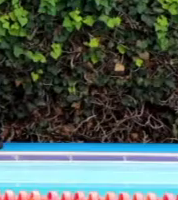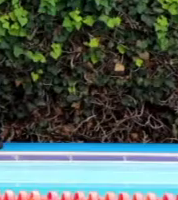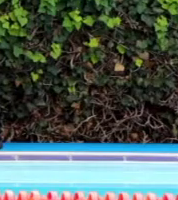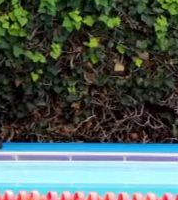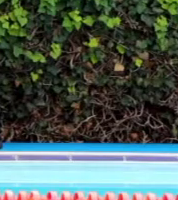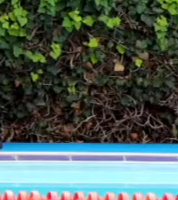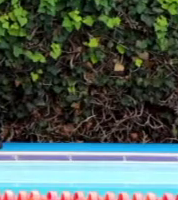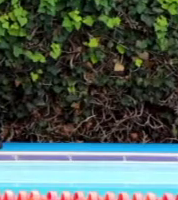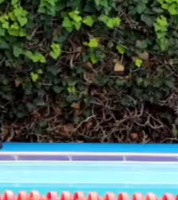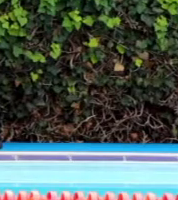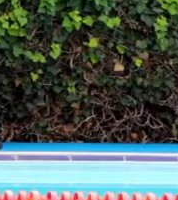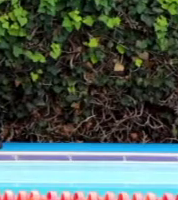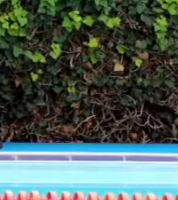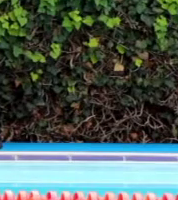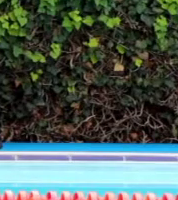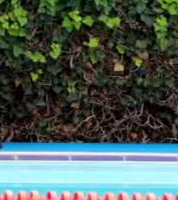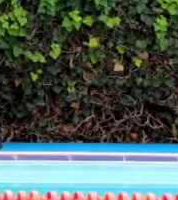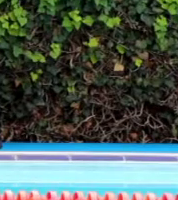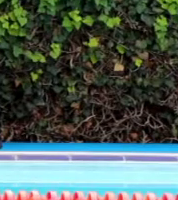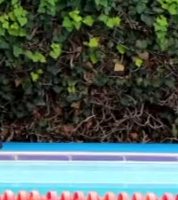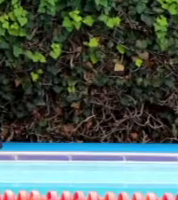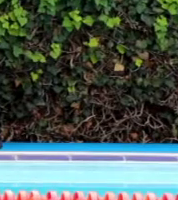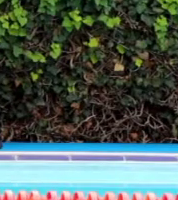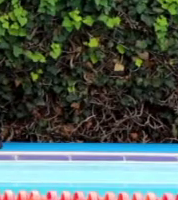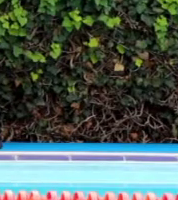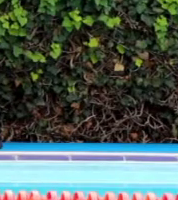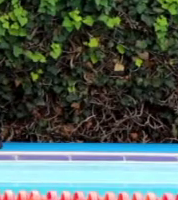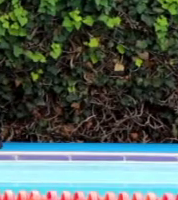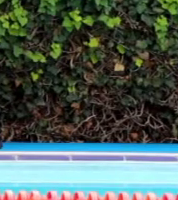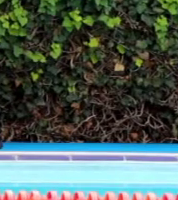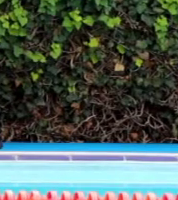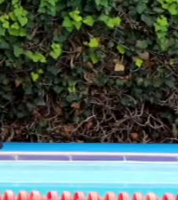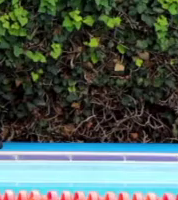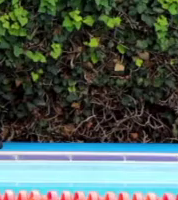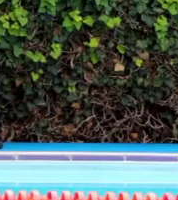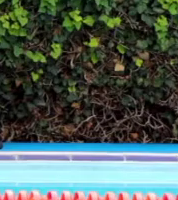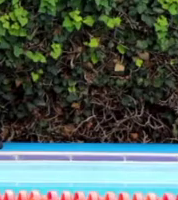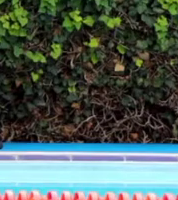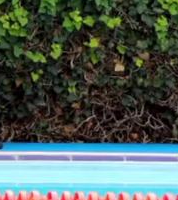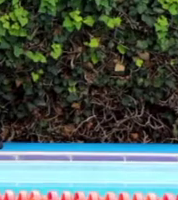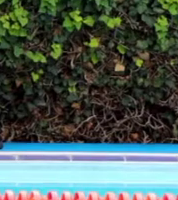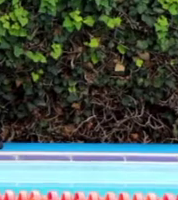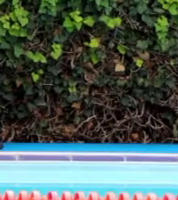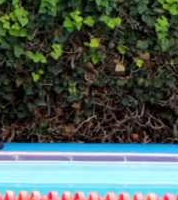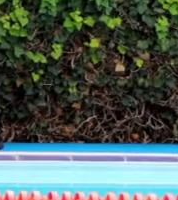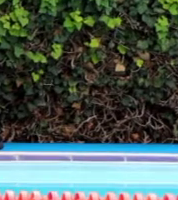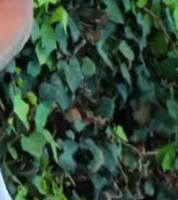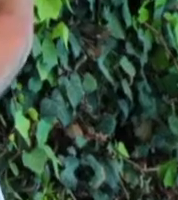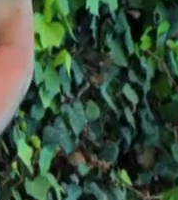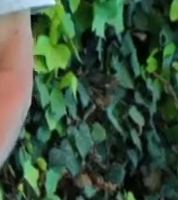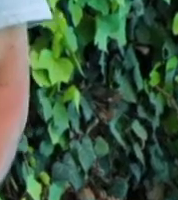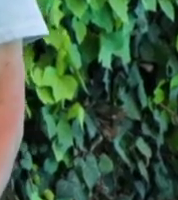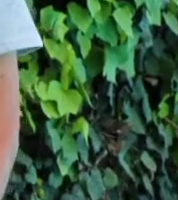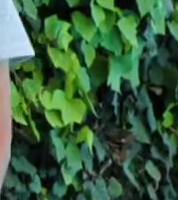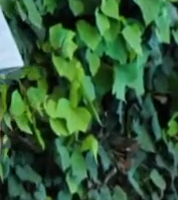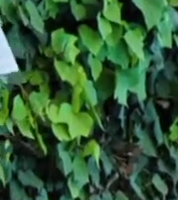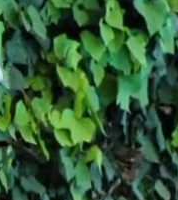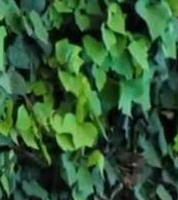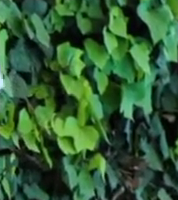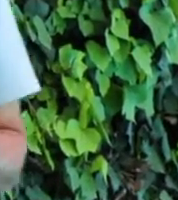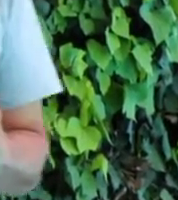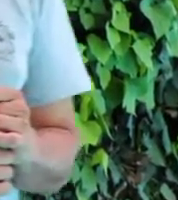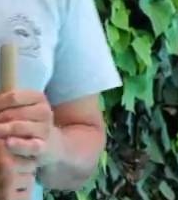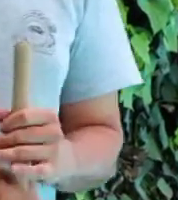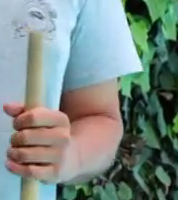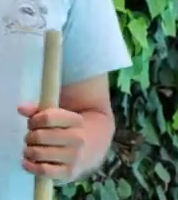Recuerda, respirar y expirar. Ok. Entendido, ¿Alguna duda? Ok,